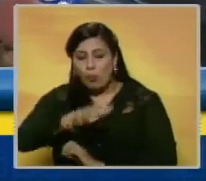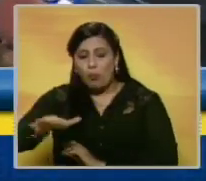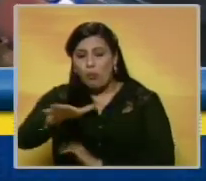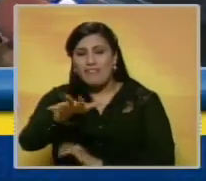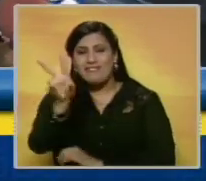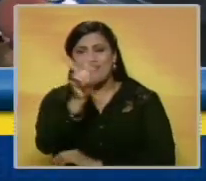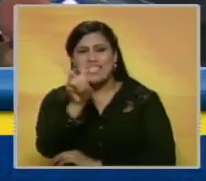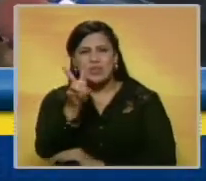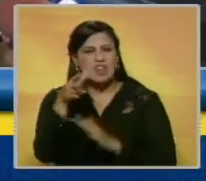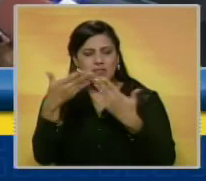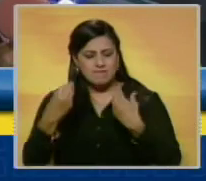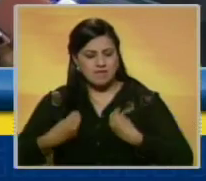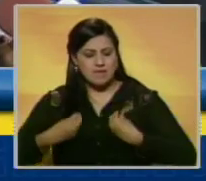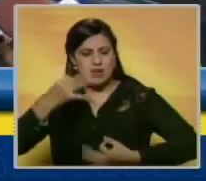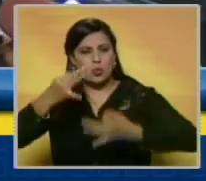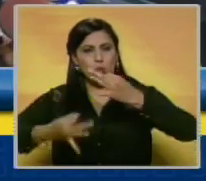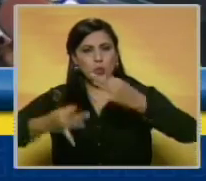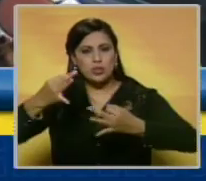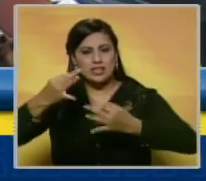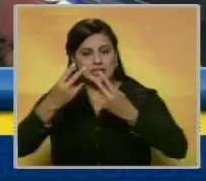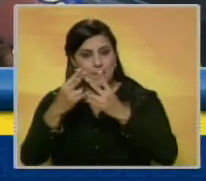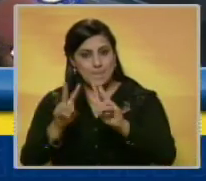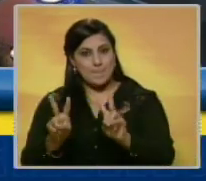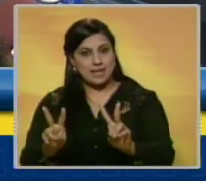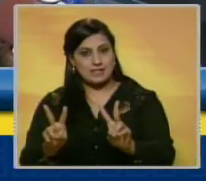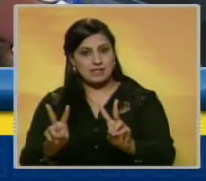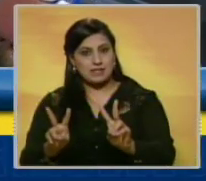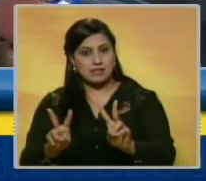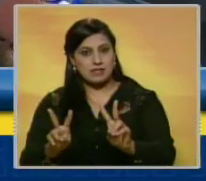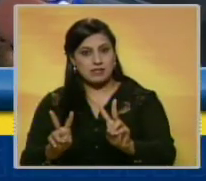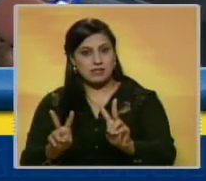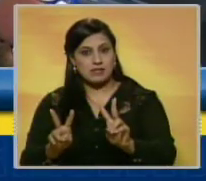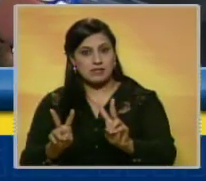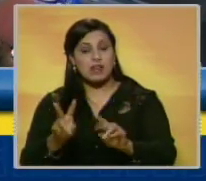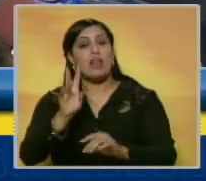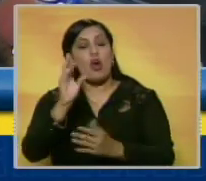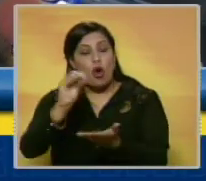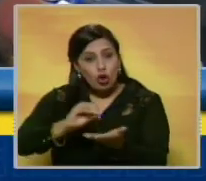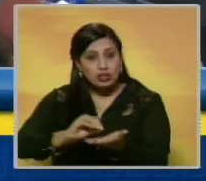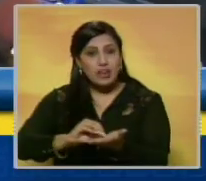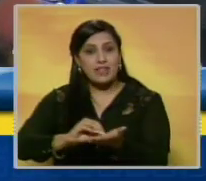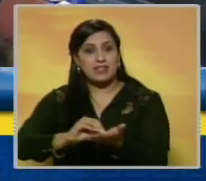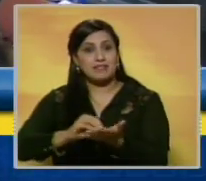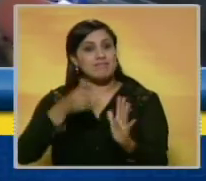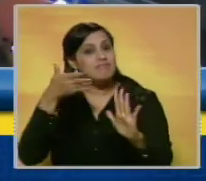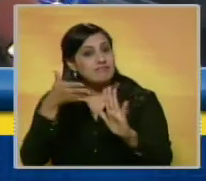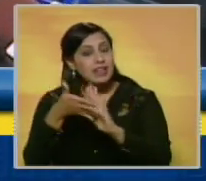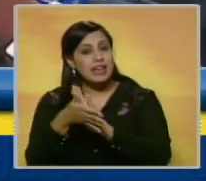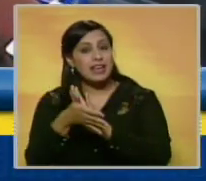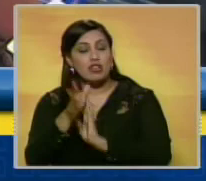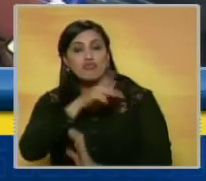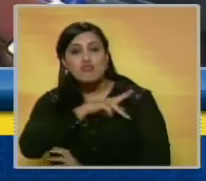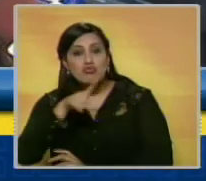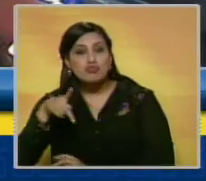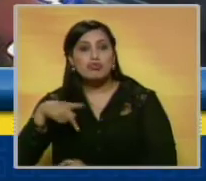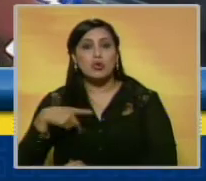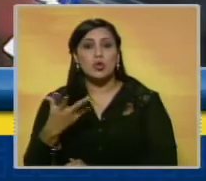venezolano a vivir con justicia y en paz. Y reiteramos que estaremos